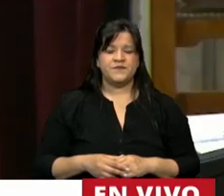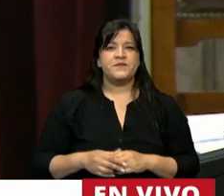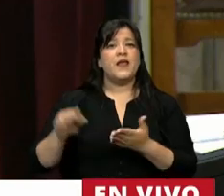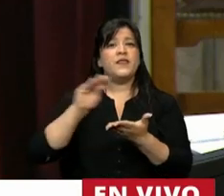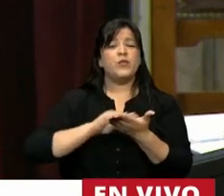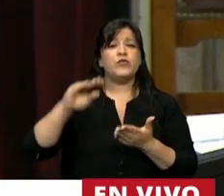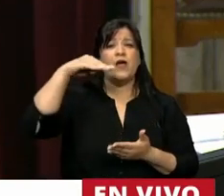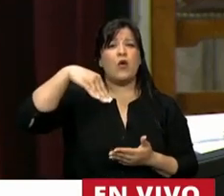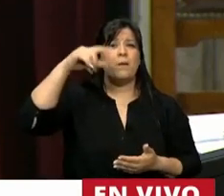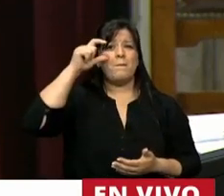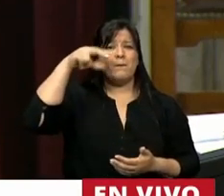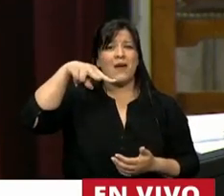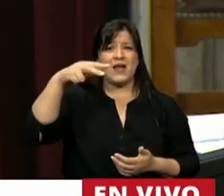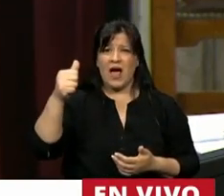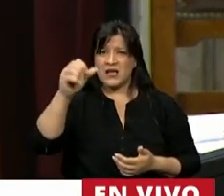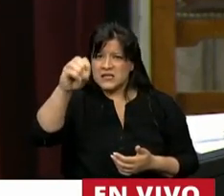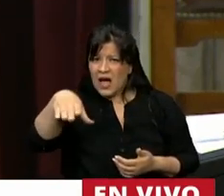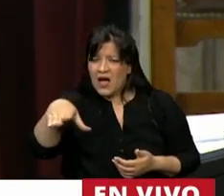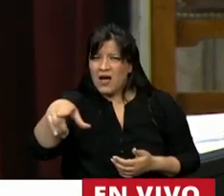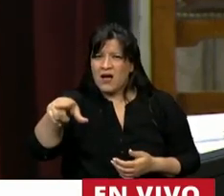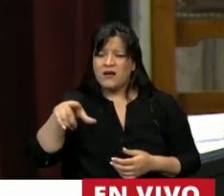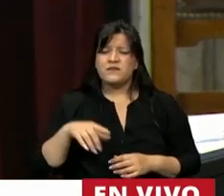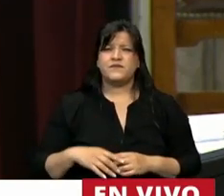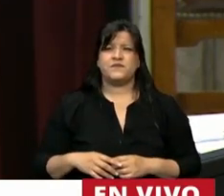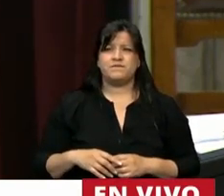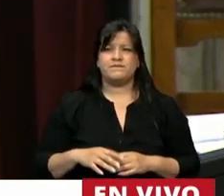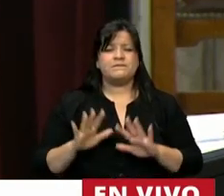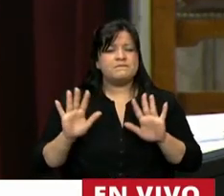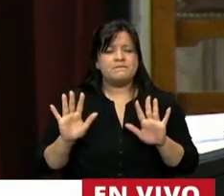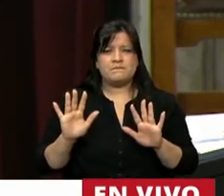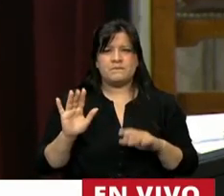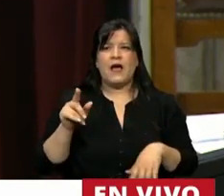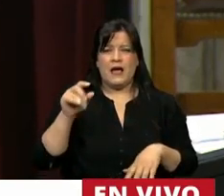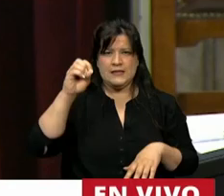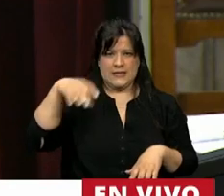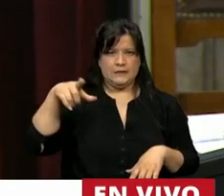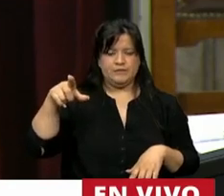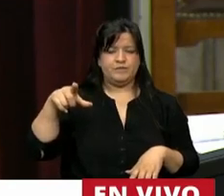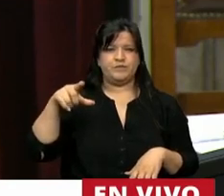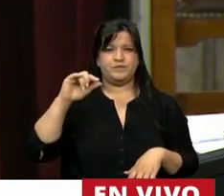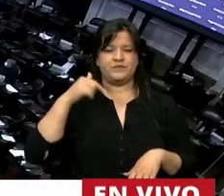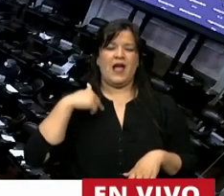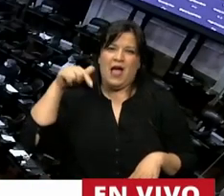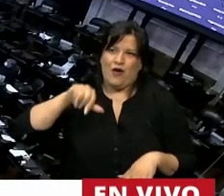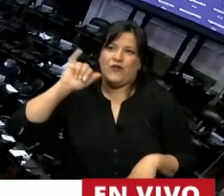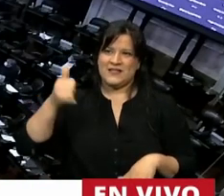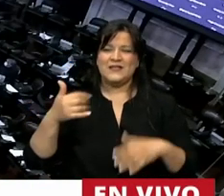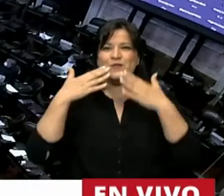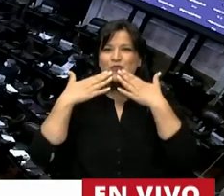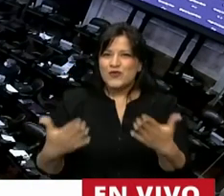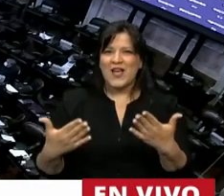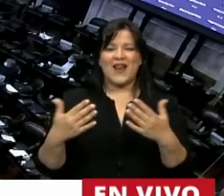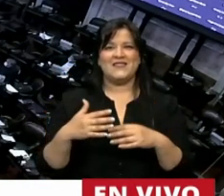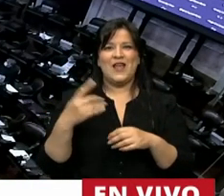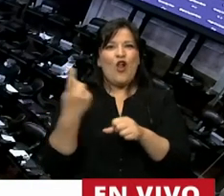Diputado Mena, anda por ahí. Ah, le propongo que... Ahí está. Ahora sí. Muchas gracias, presidente. No